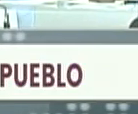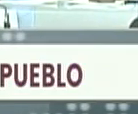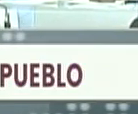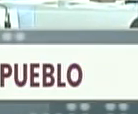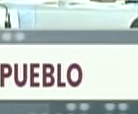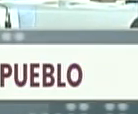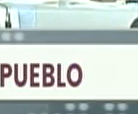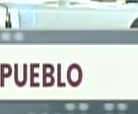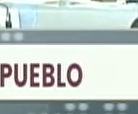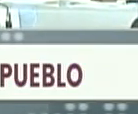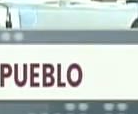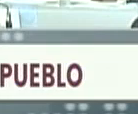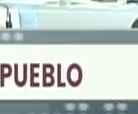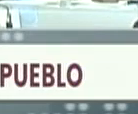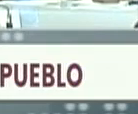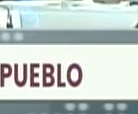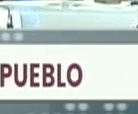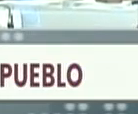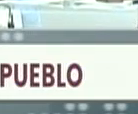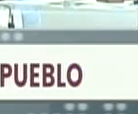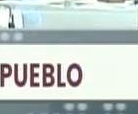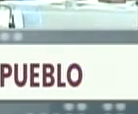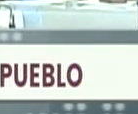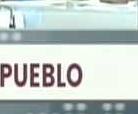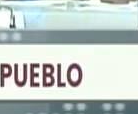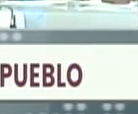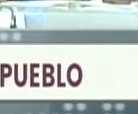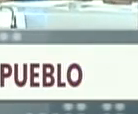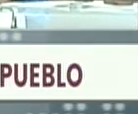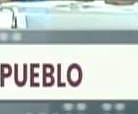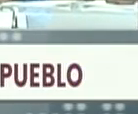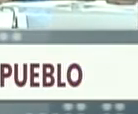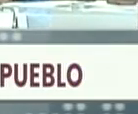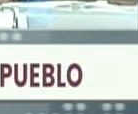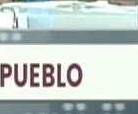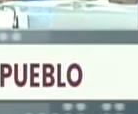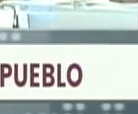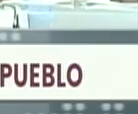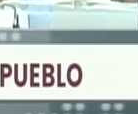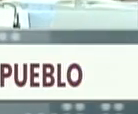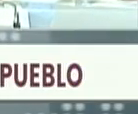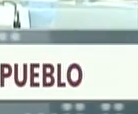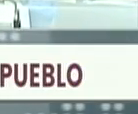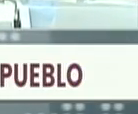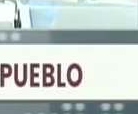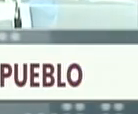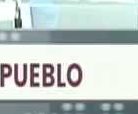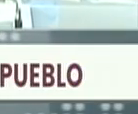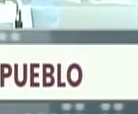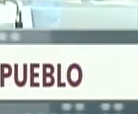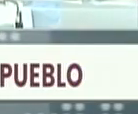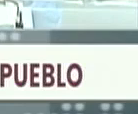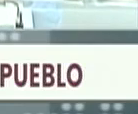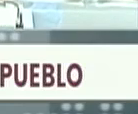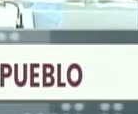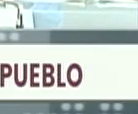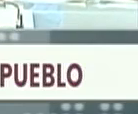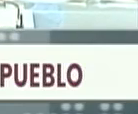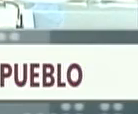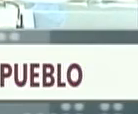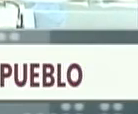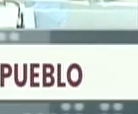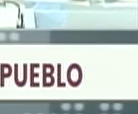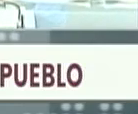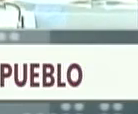compañero Héctor Rodríguez, la alcaldesa del municipio Bolivariano Libertador, Erika Farías, el jefe de capital, Darío